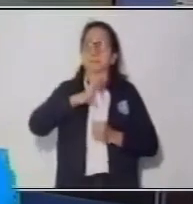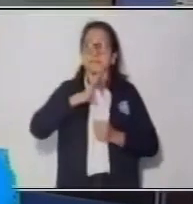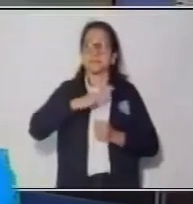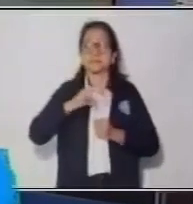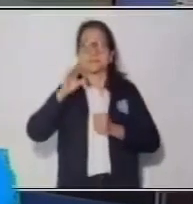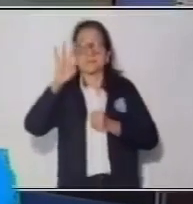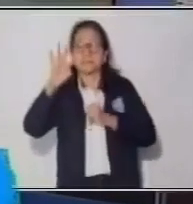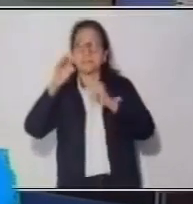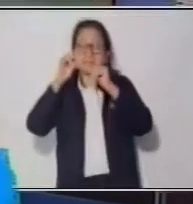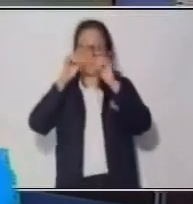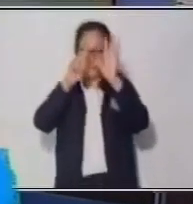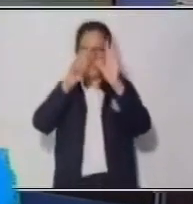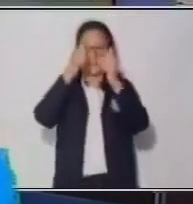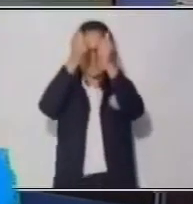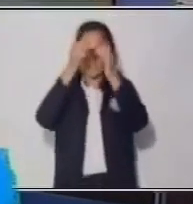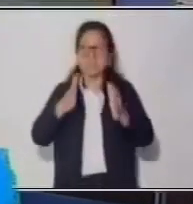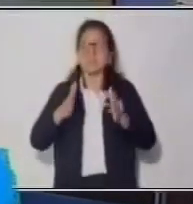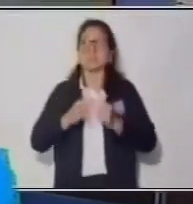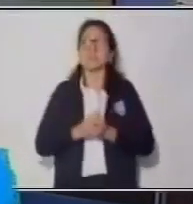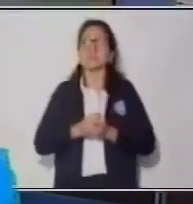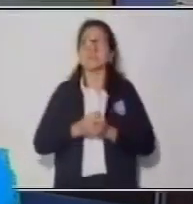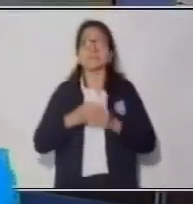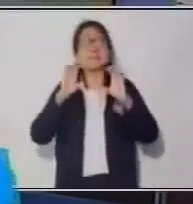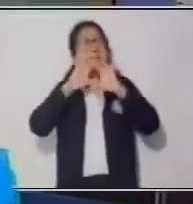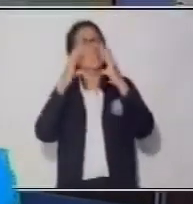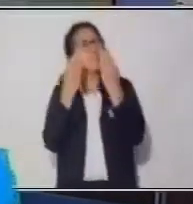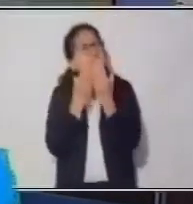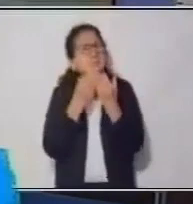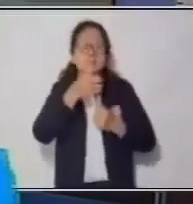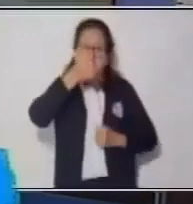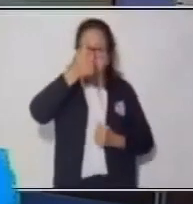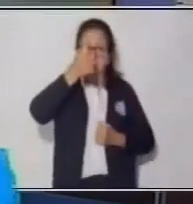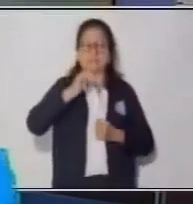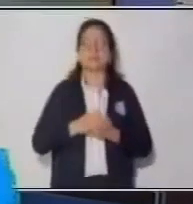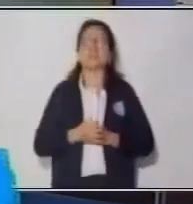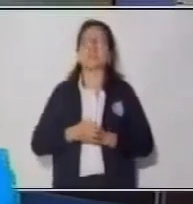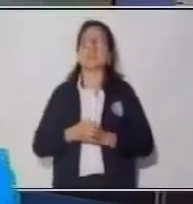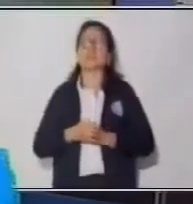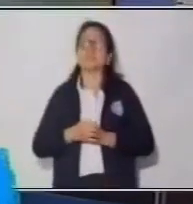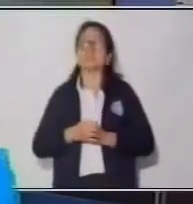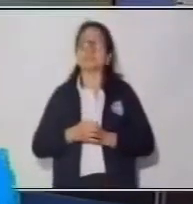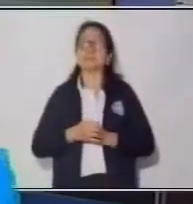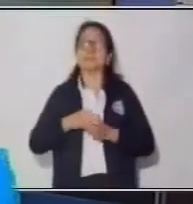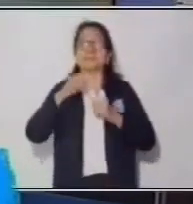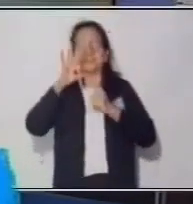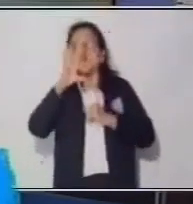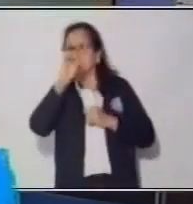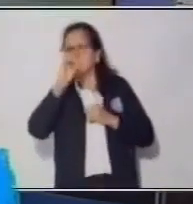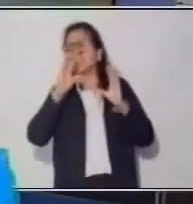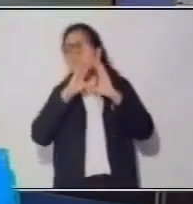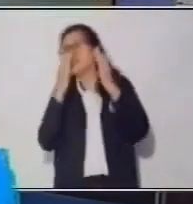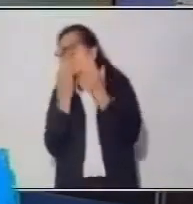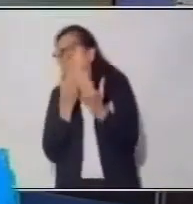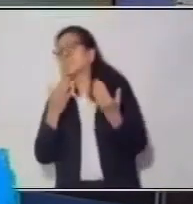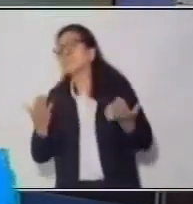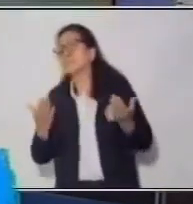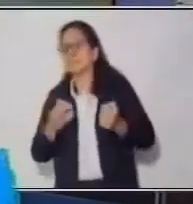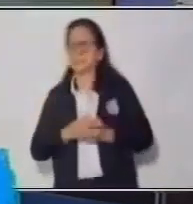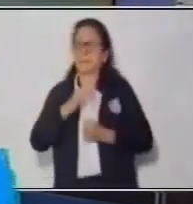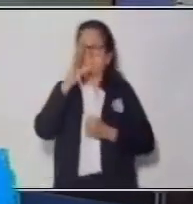36 en qué sección A y tenemos 30 en qué sección